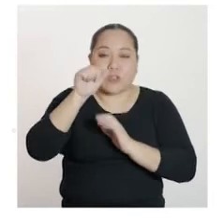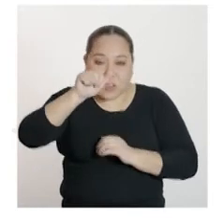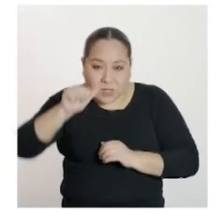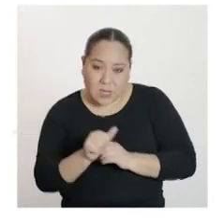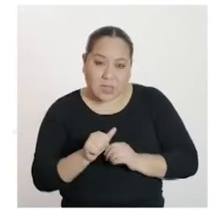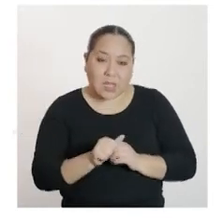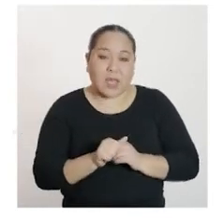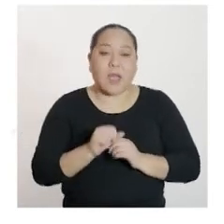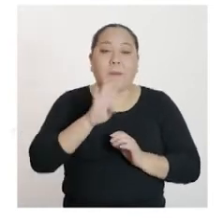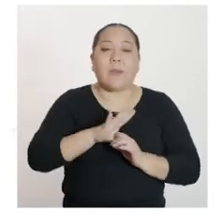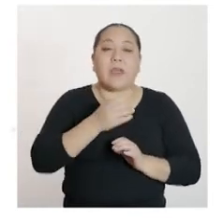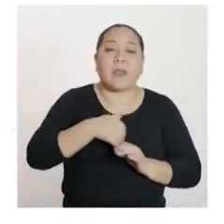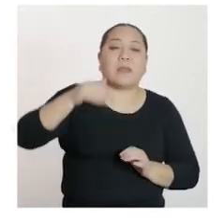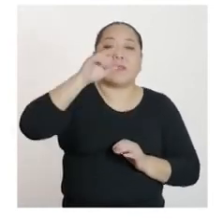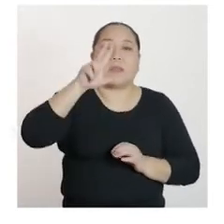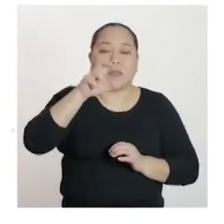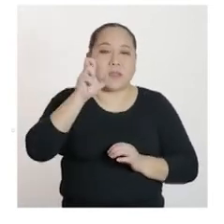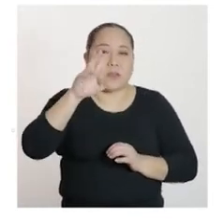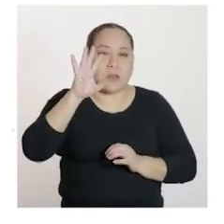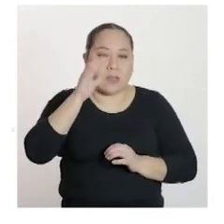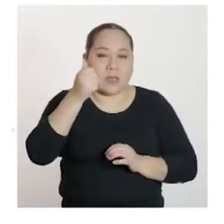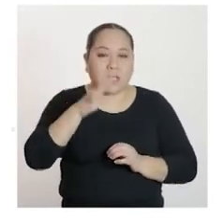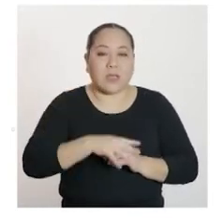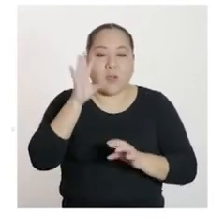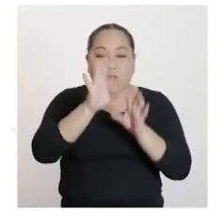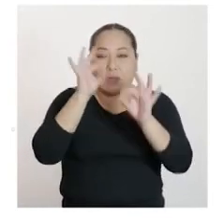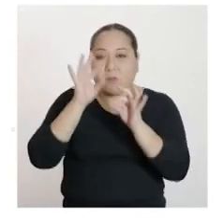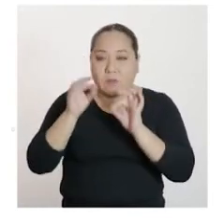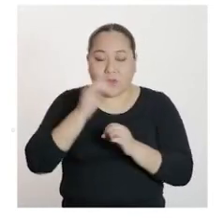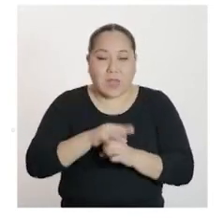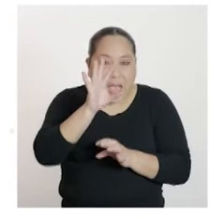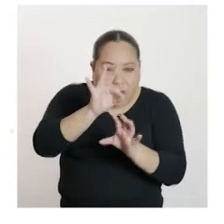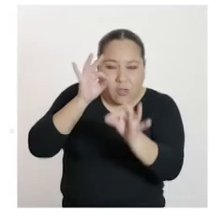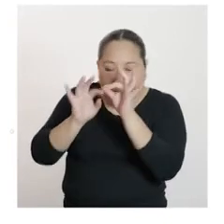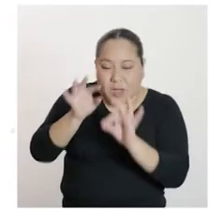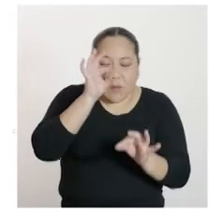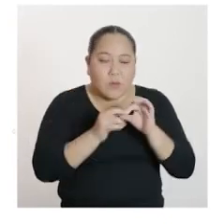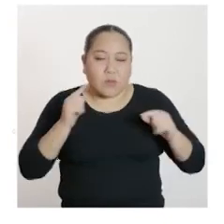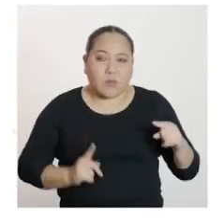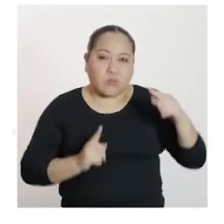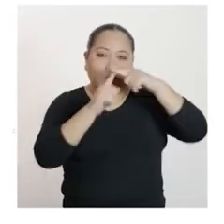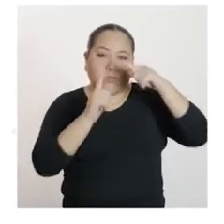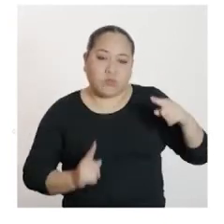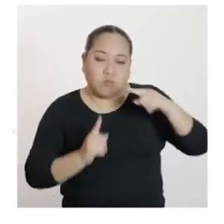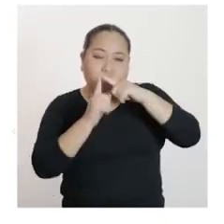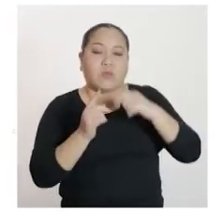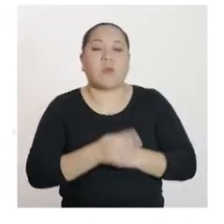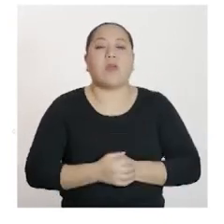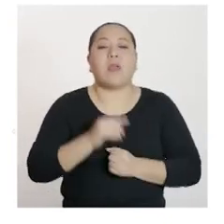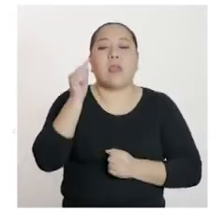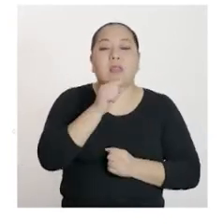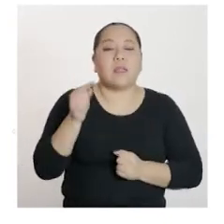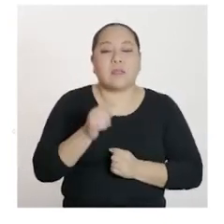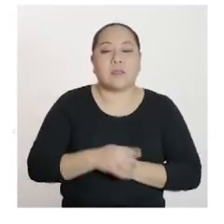315. Con esta información hallamos las coordenadas del vértice de la función cuadrática. En este